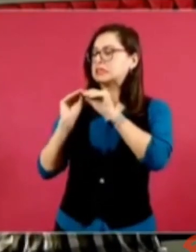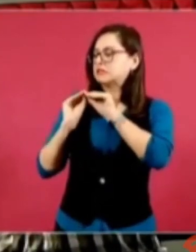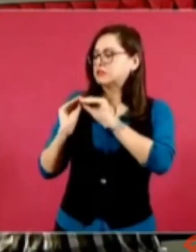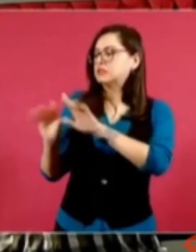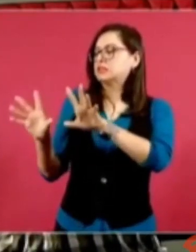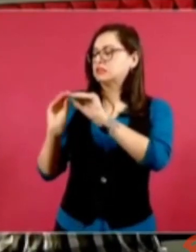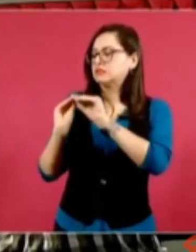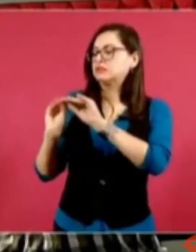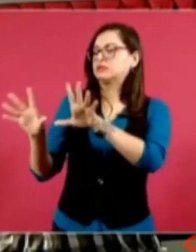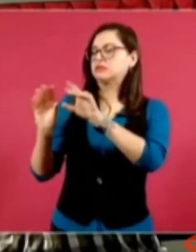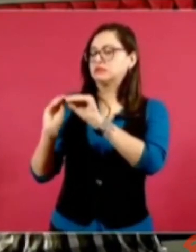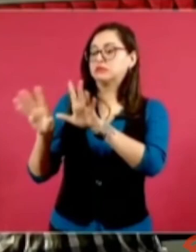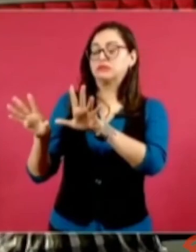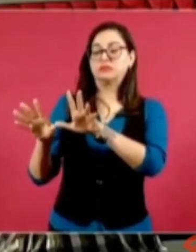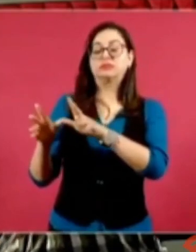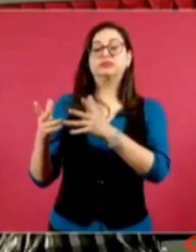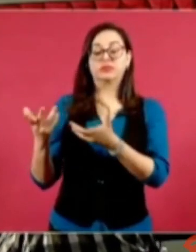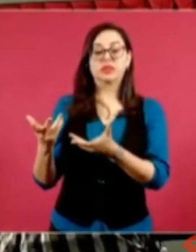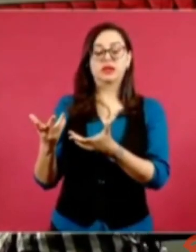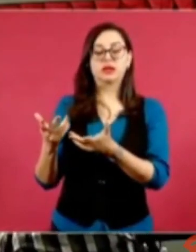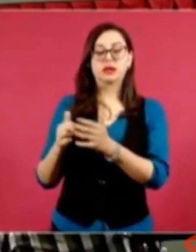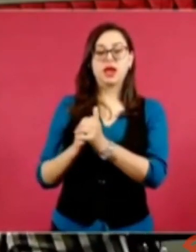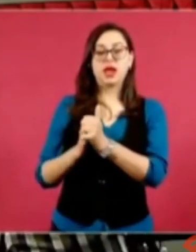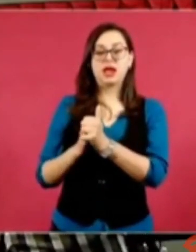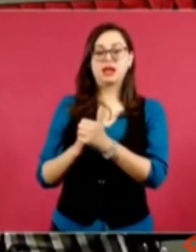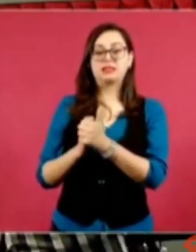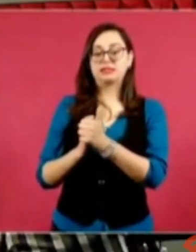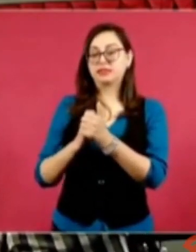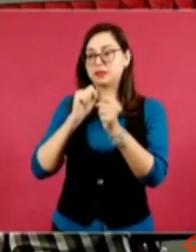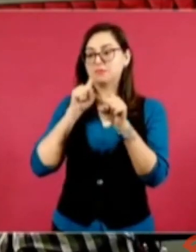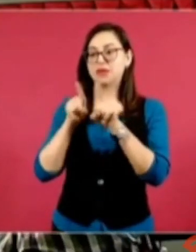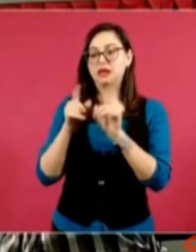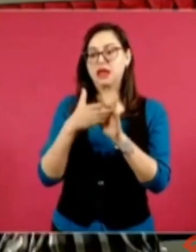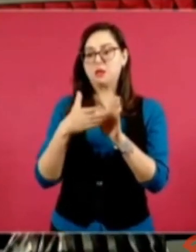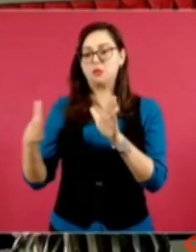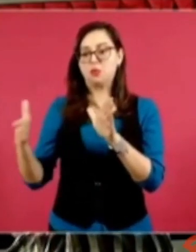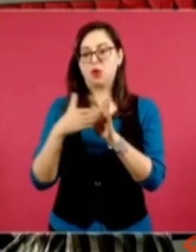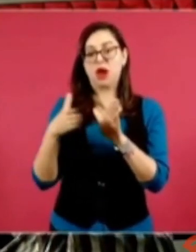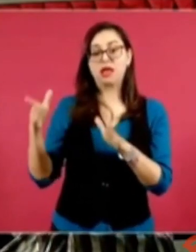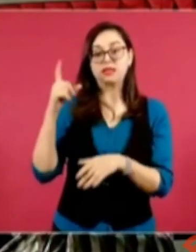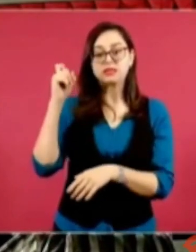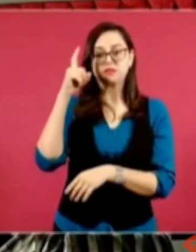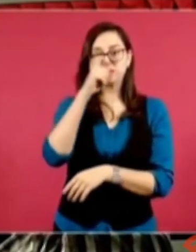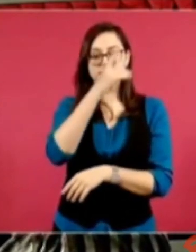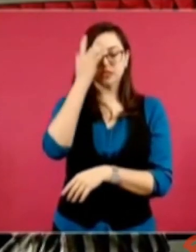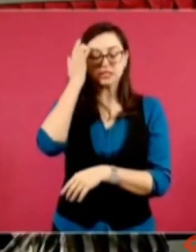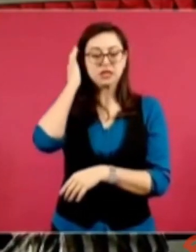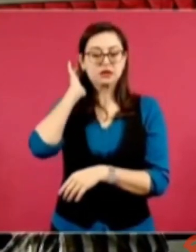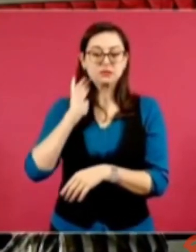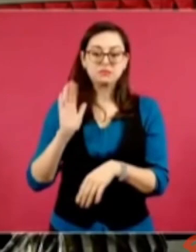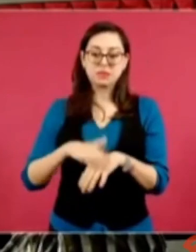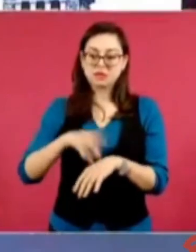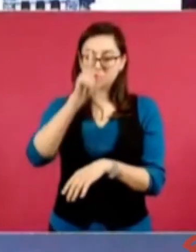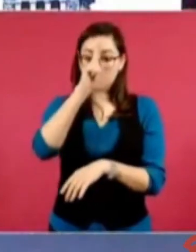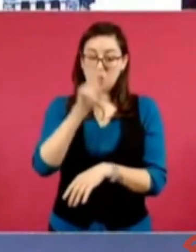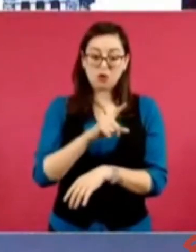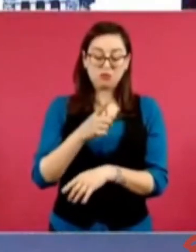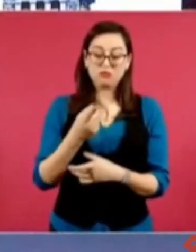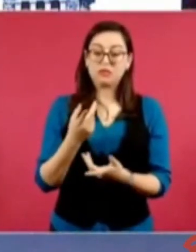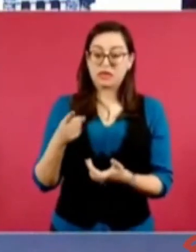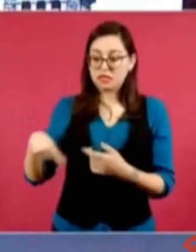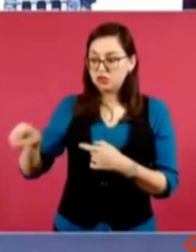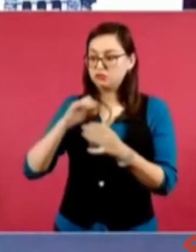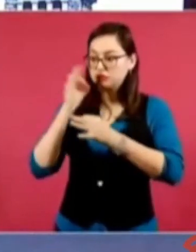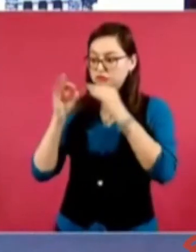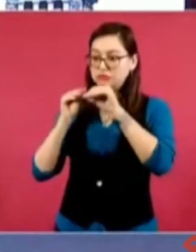la ley fuga por eso ni compararnos pero ellos hicieron